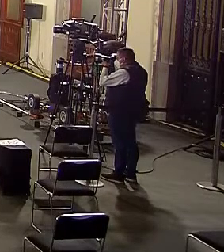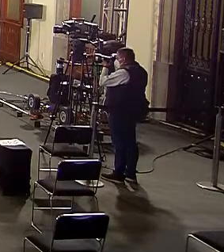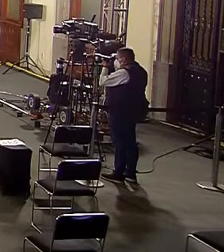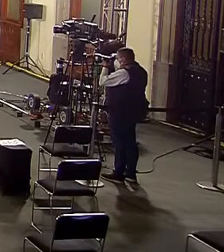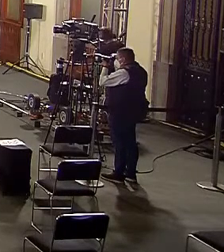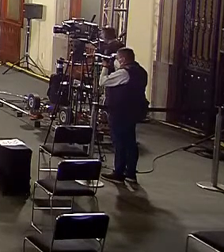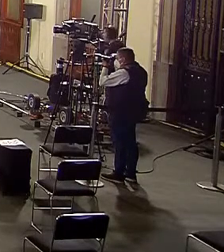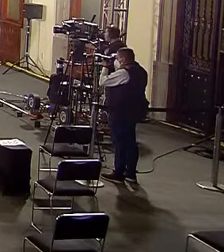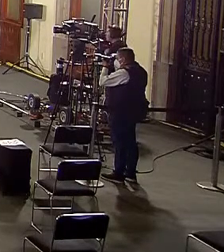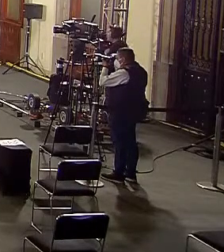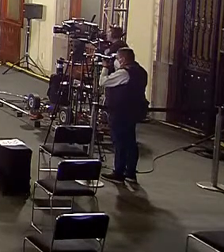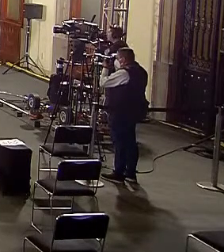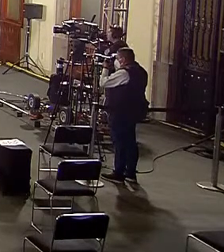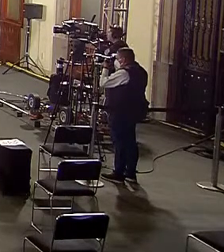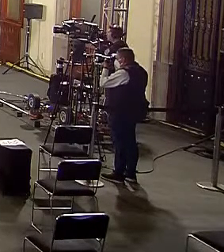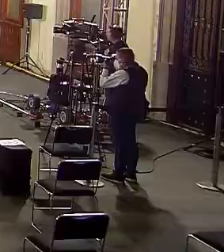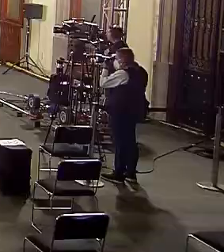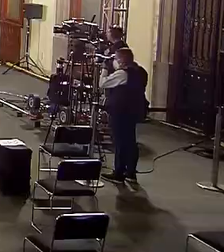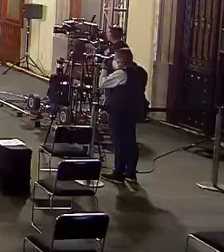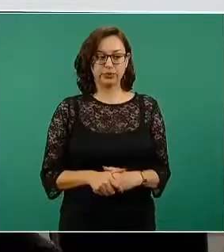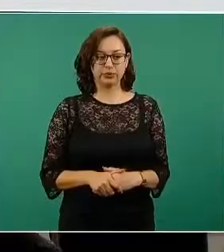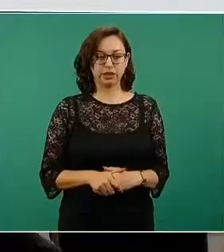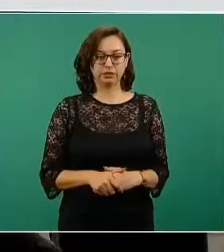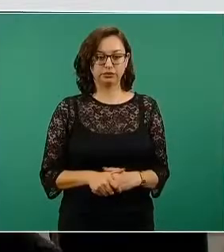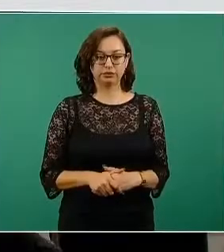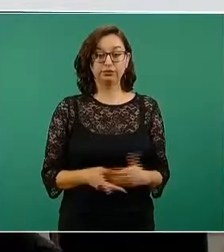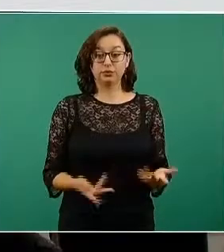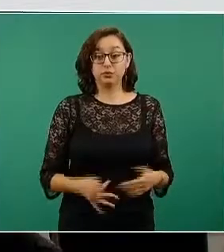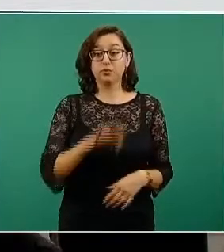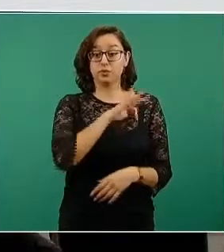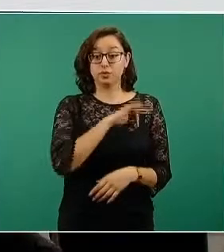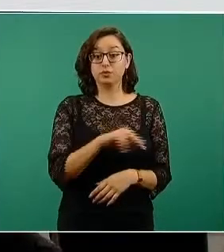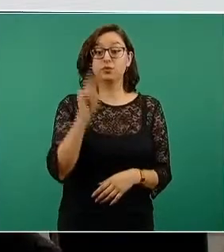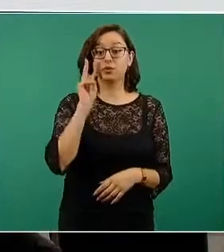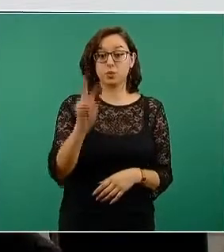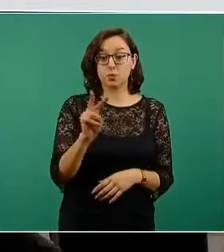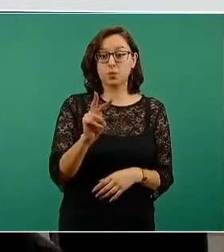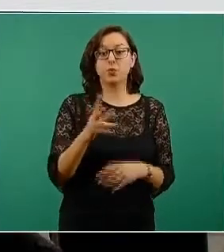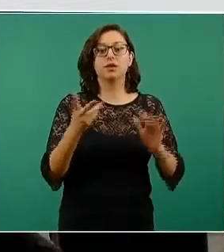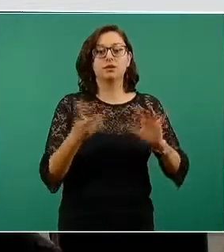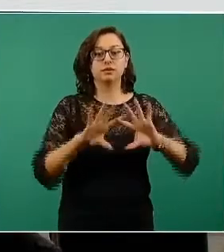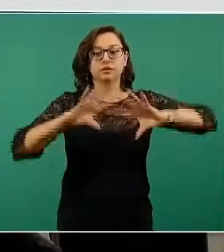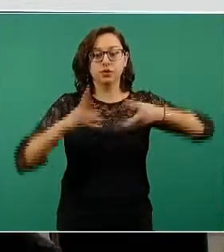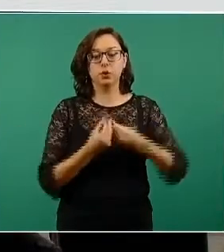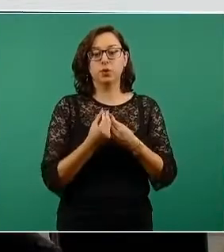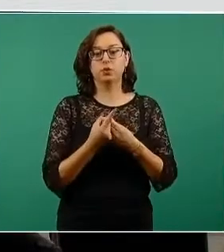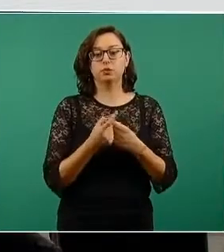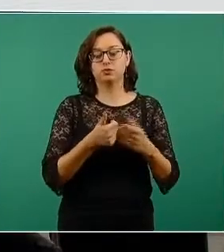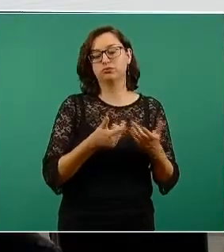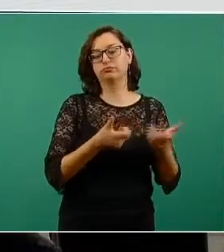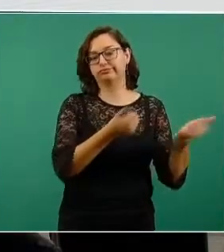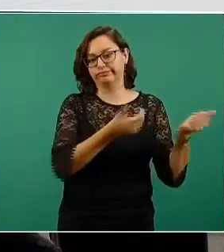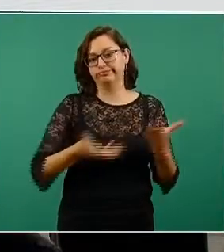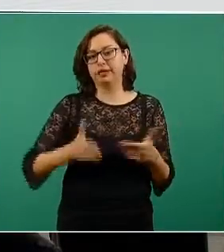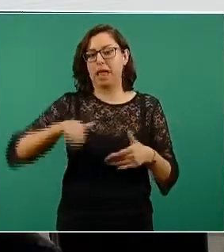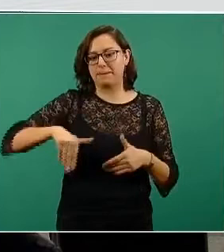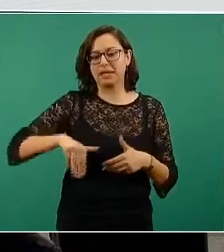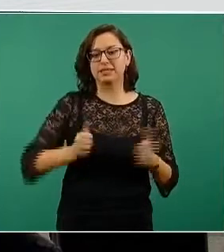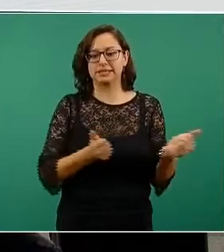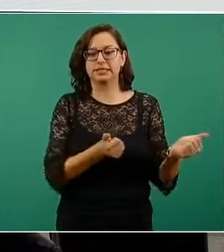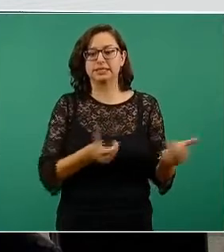millón de dosis y vemos en la siguiente ya las sumas acumuladas, siguiente diapositiva de cada una de las vacunas.